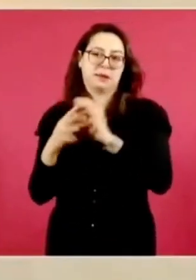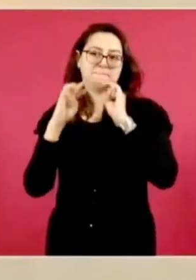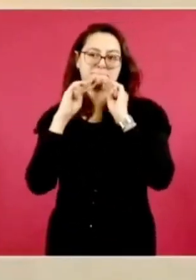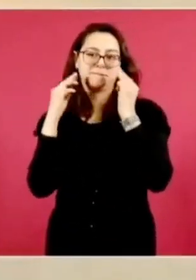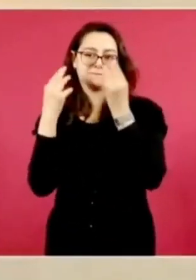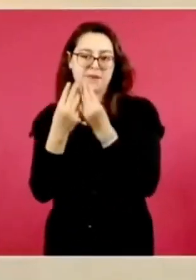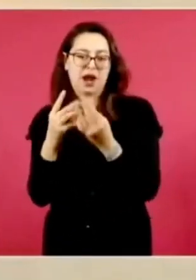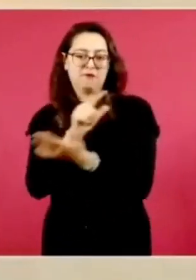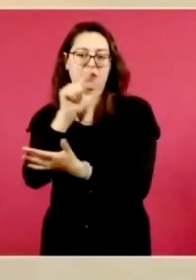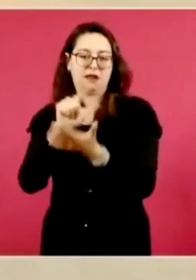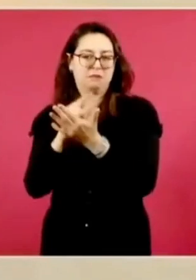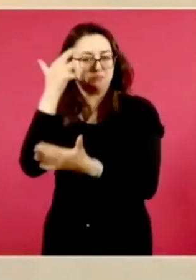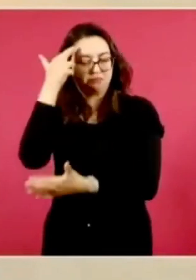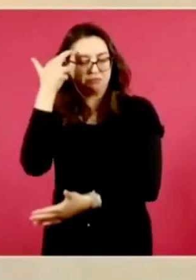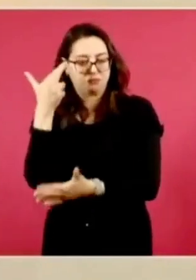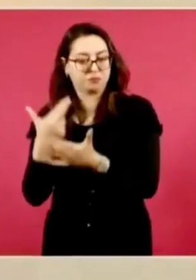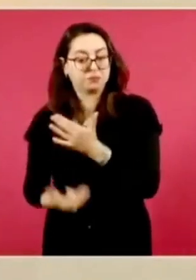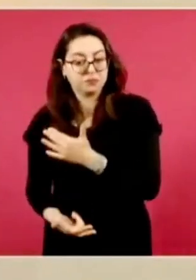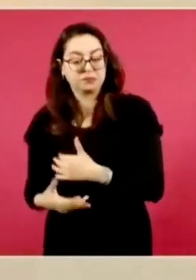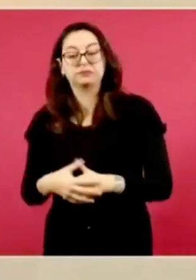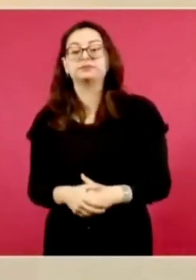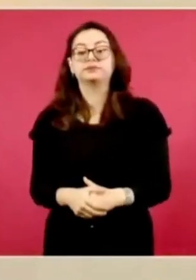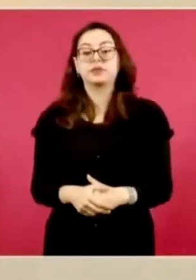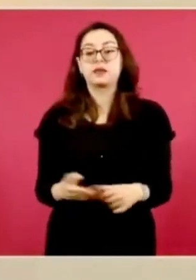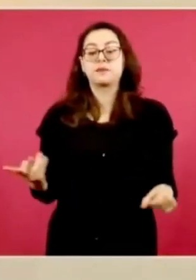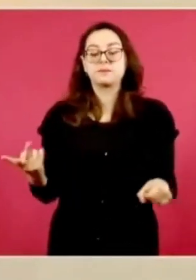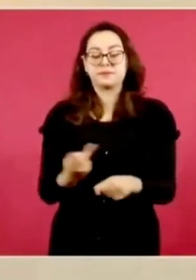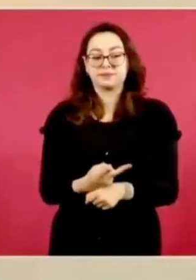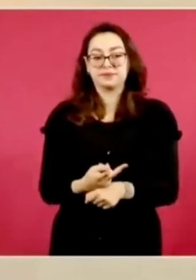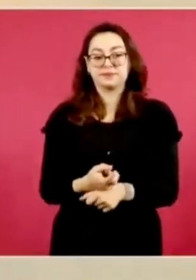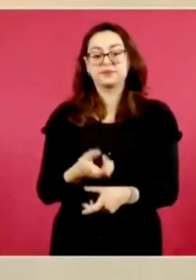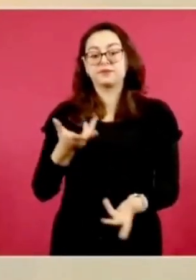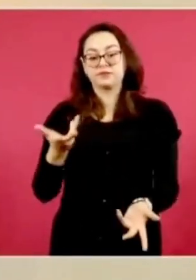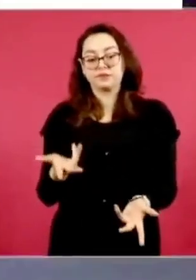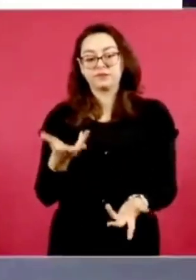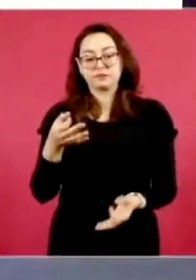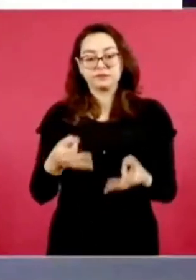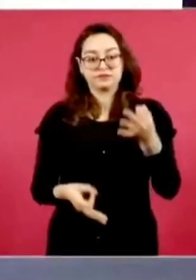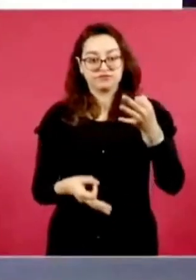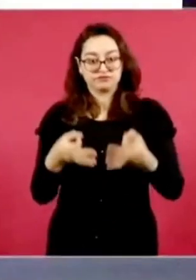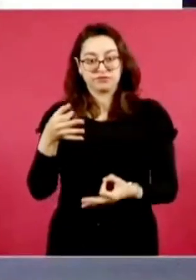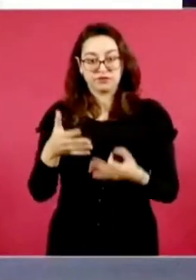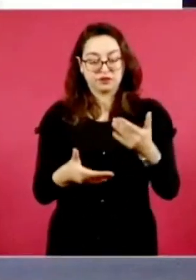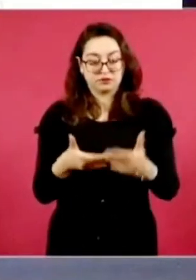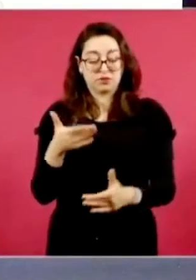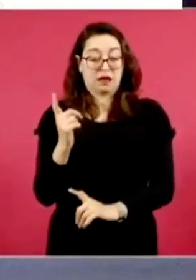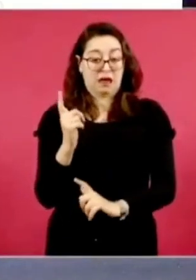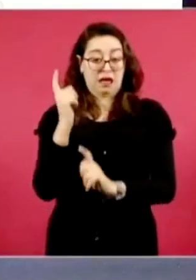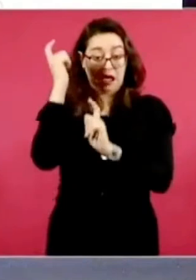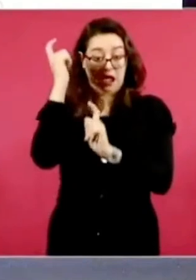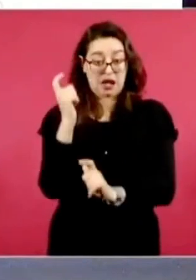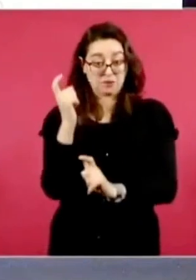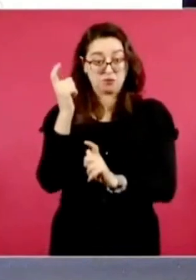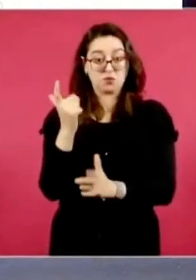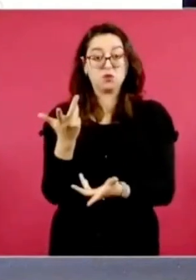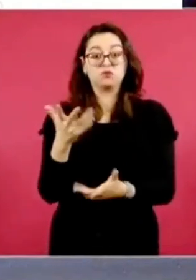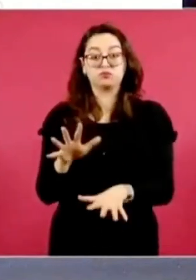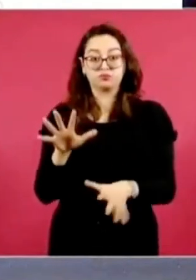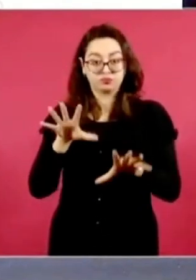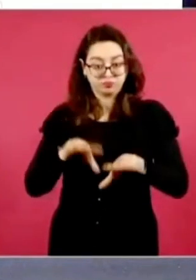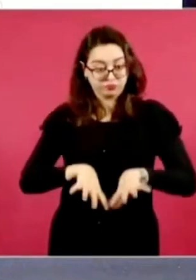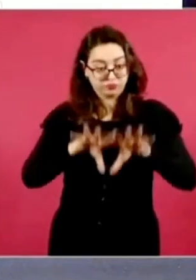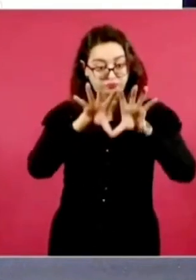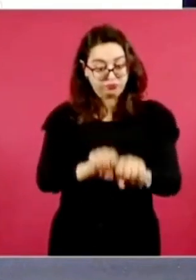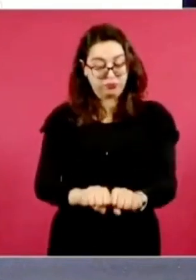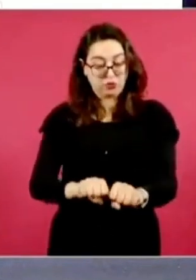de la Secretaría de la Seguridad Pública Federal, y esto por el proceso de Rápido y Furioso, interviene la jueza novena del Distrito del